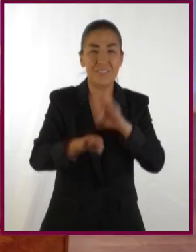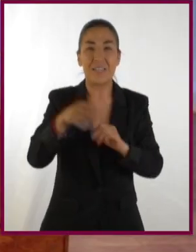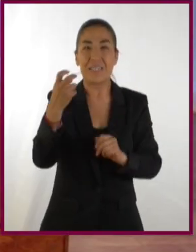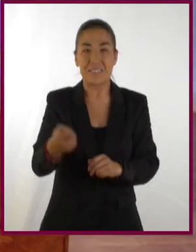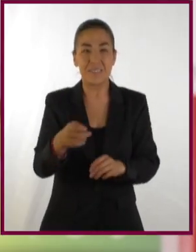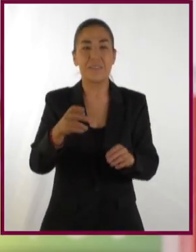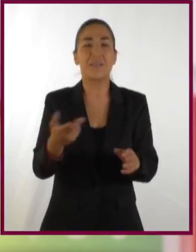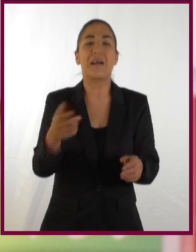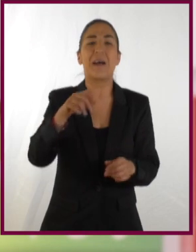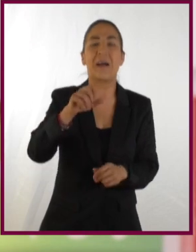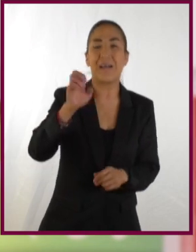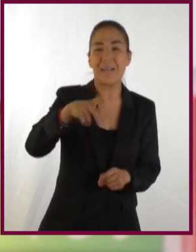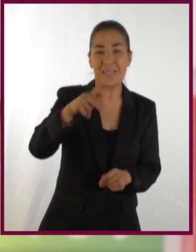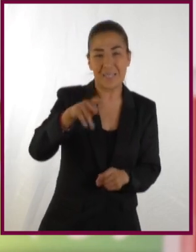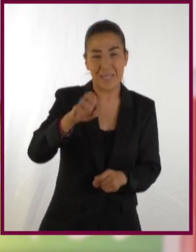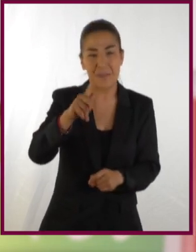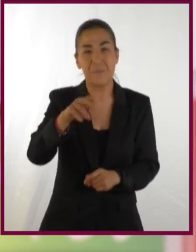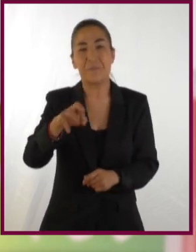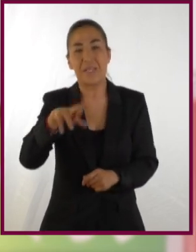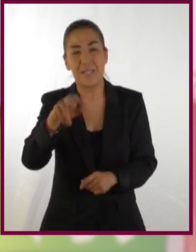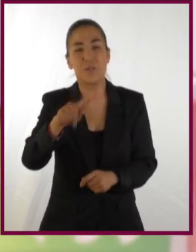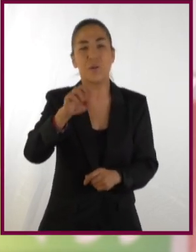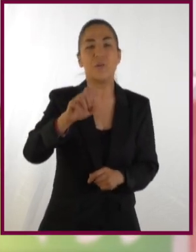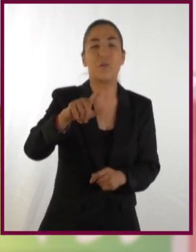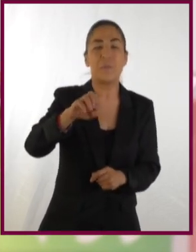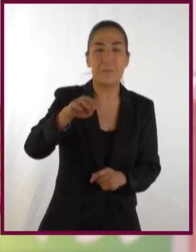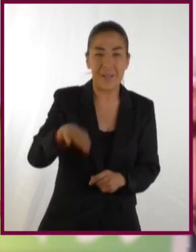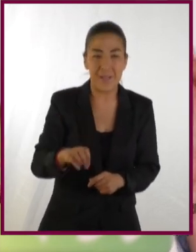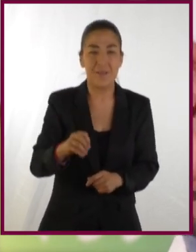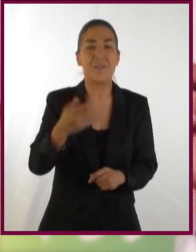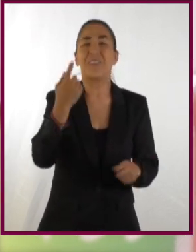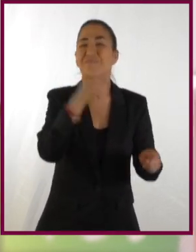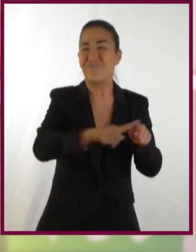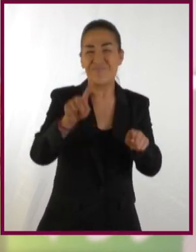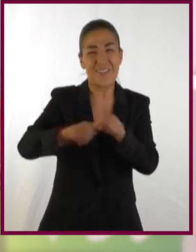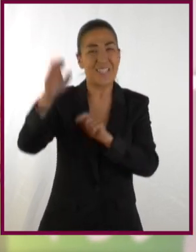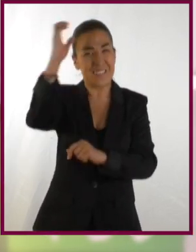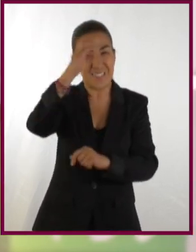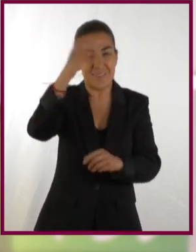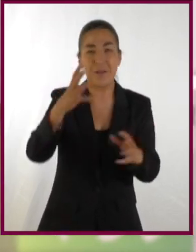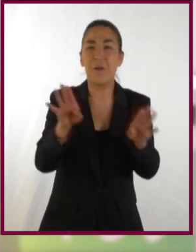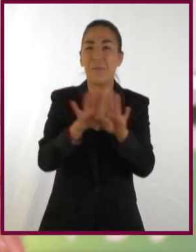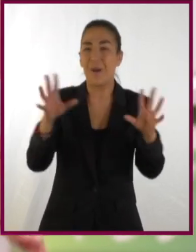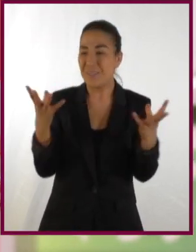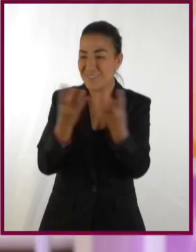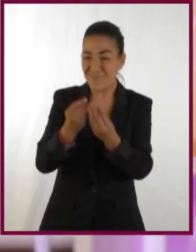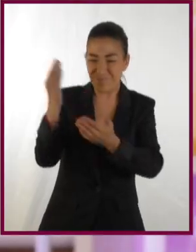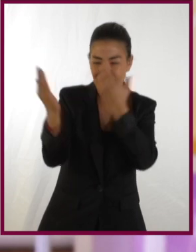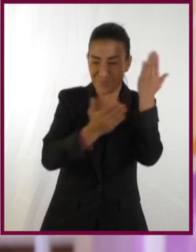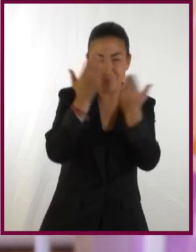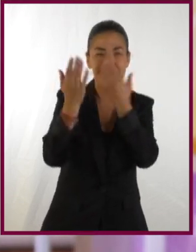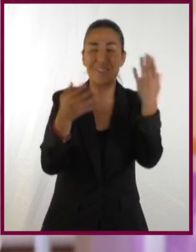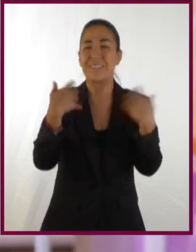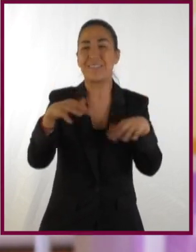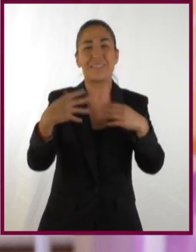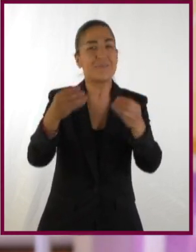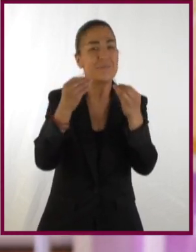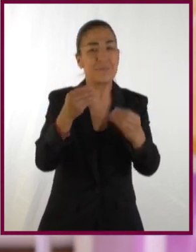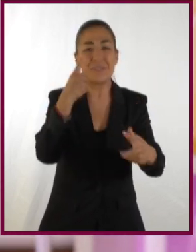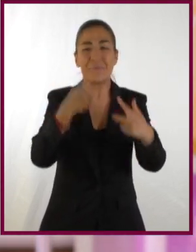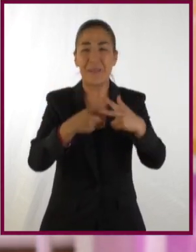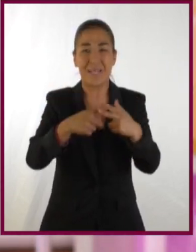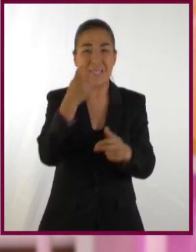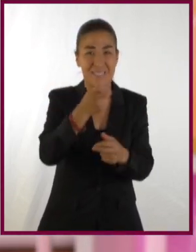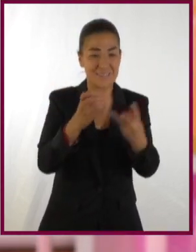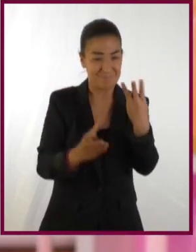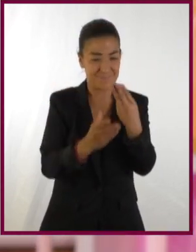demostró lo contrario, ¿eh? Bueno, Kepler y Copérnico y Apolonio y Euclides y Ptolomeo y Ticobrae. Sí, bueno, eso. Es que